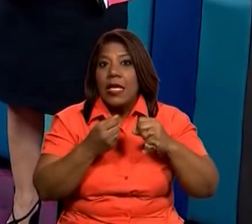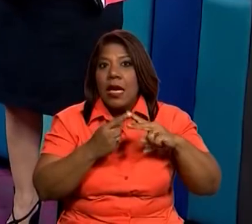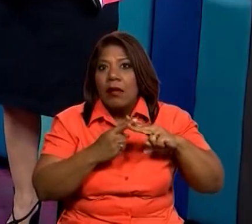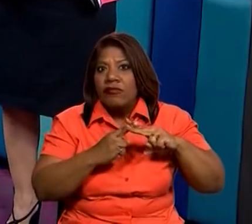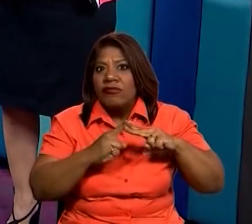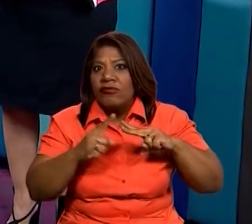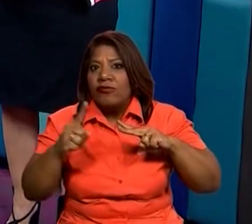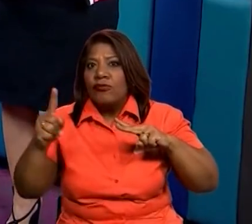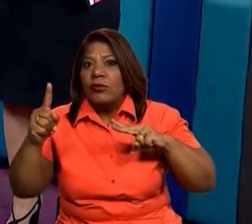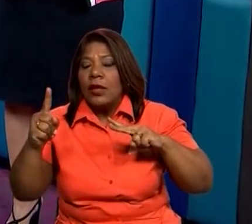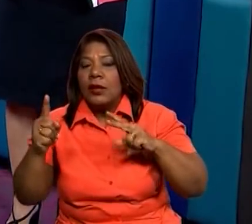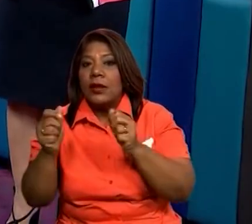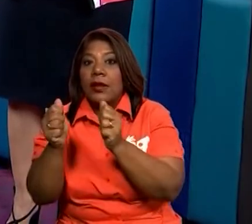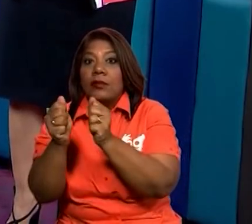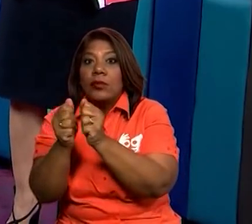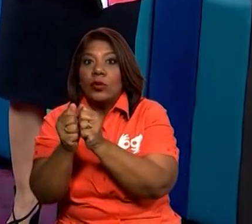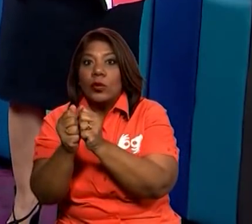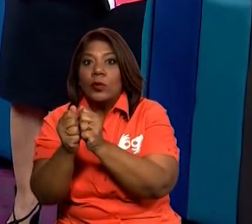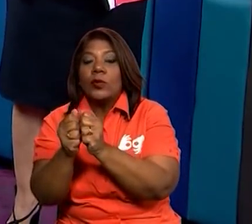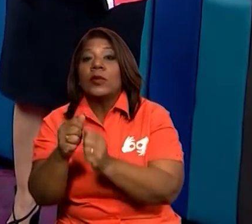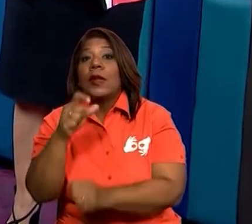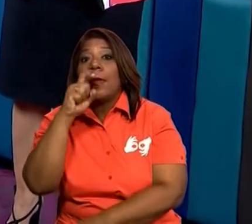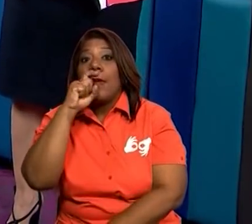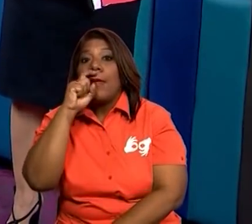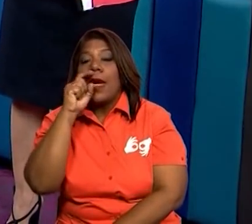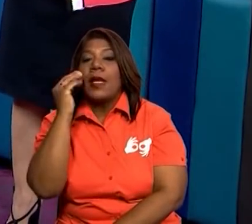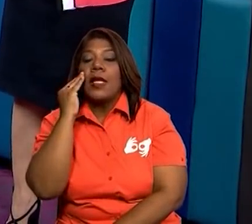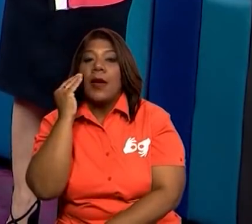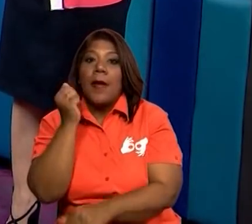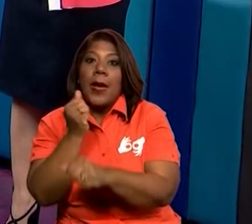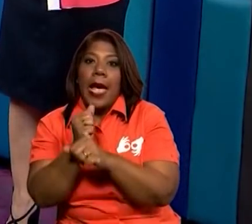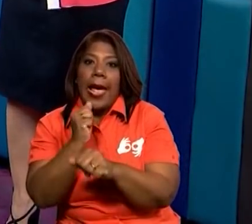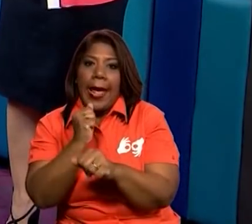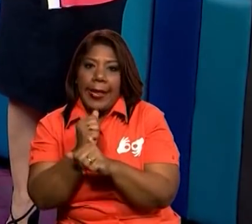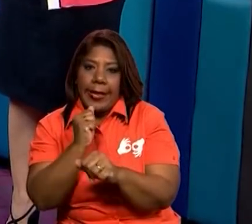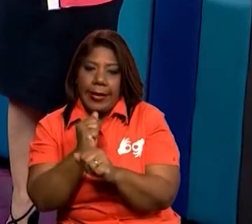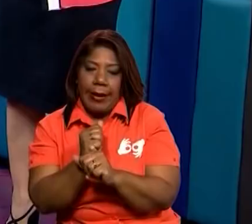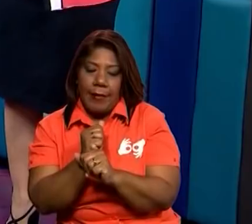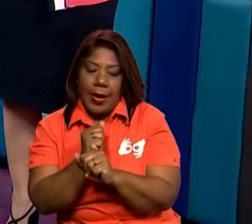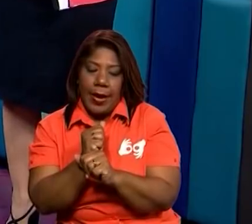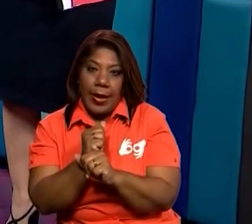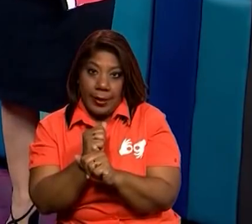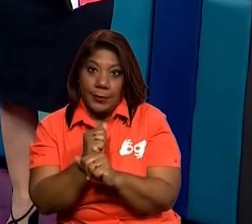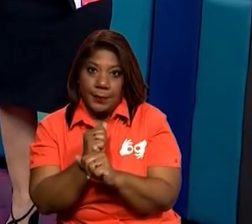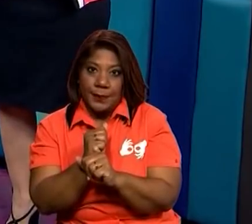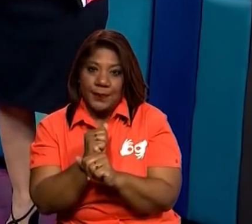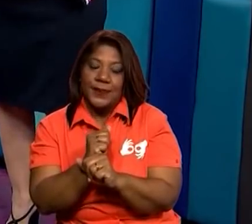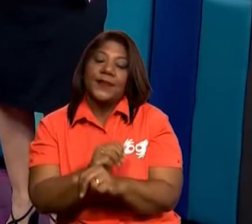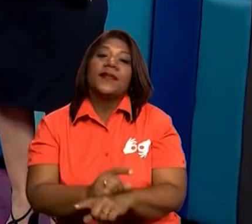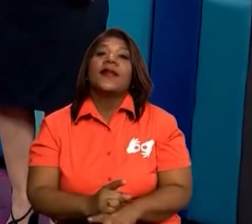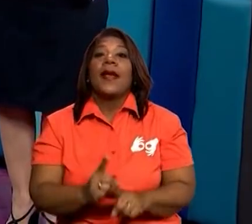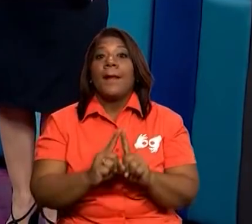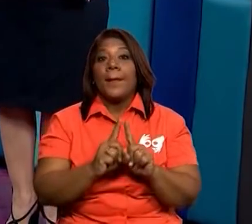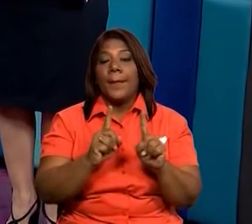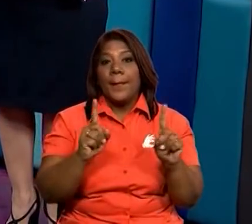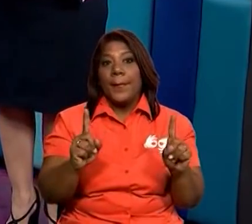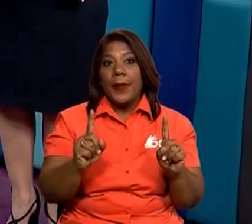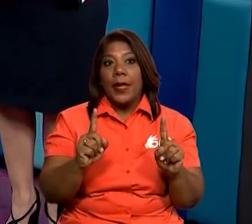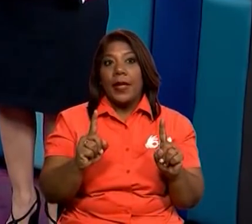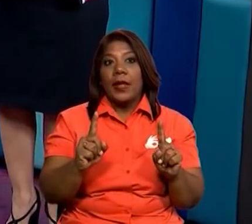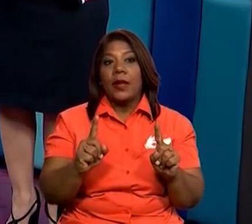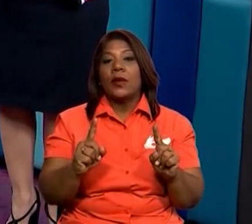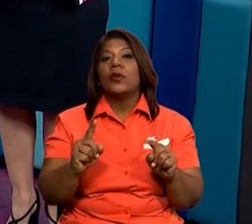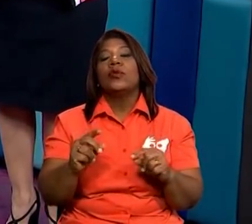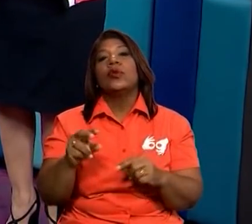con sus papás a buscar la comida. Así es. También la otra parte tiene un